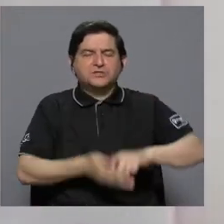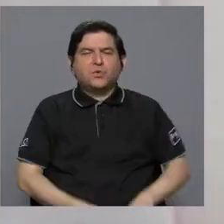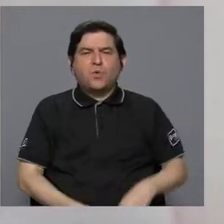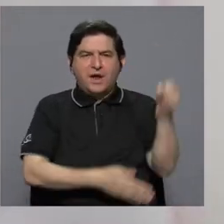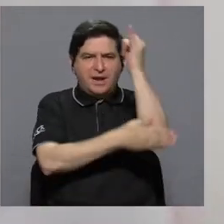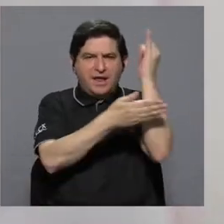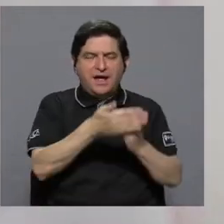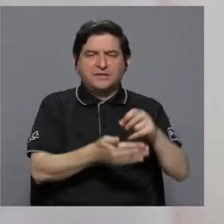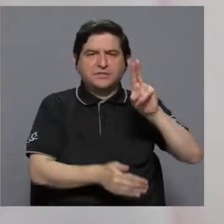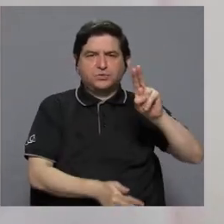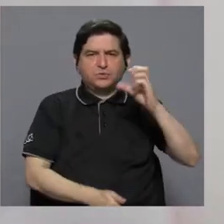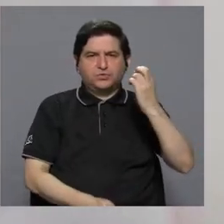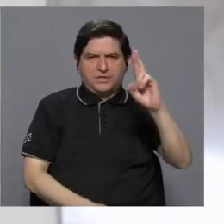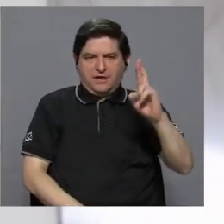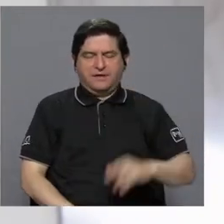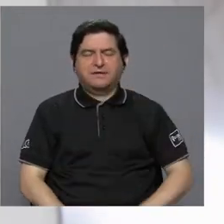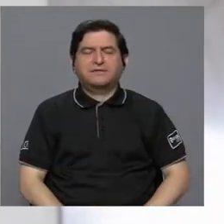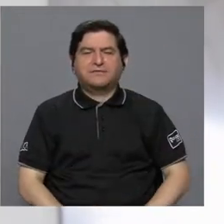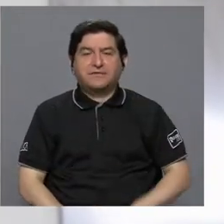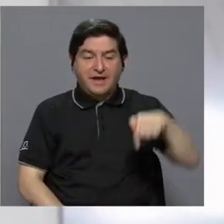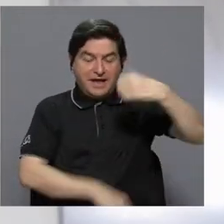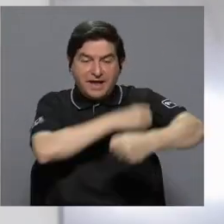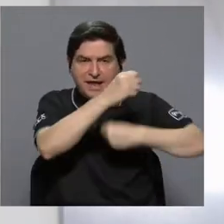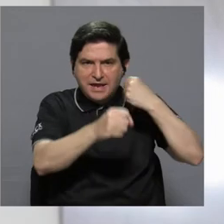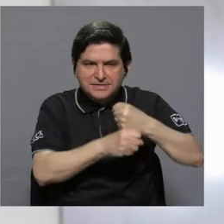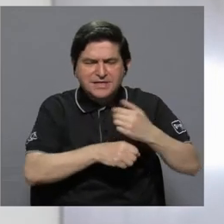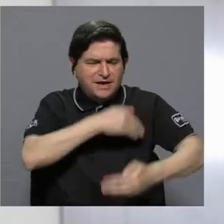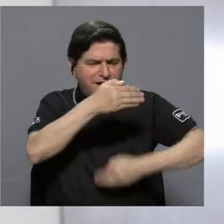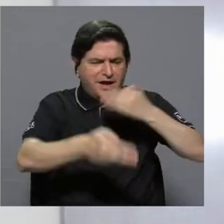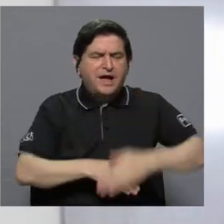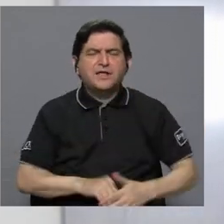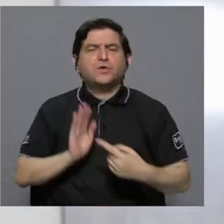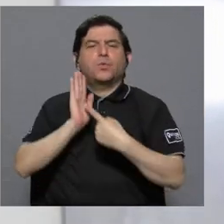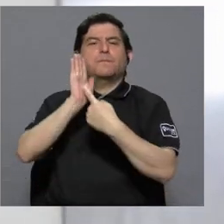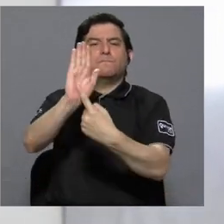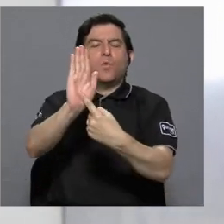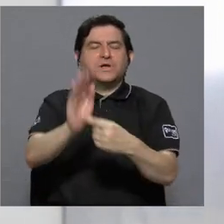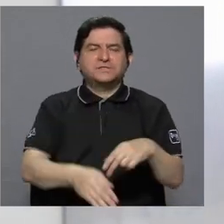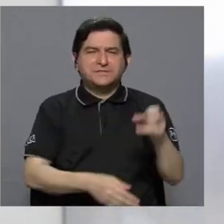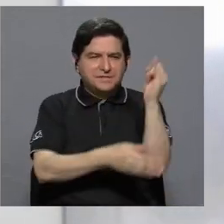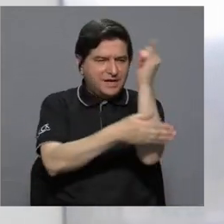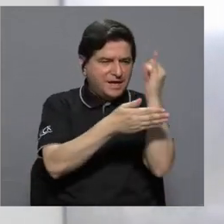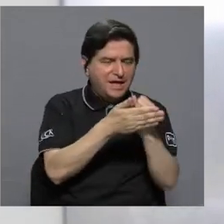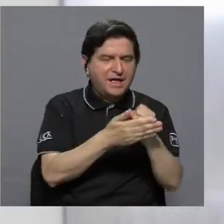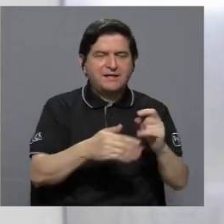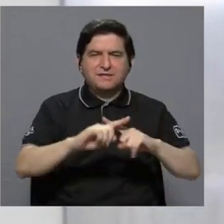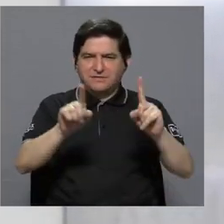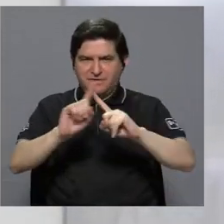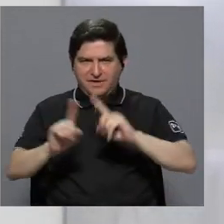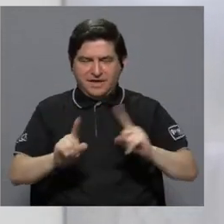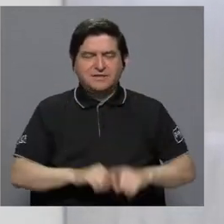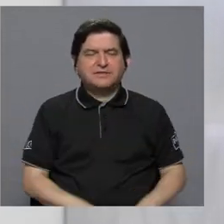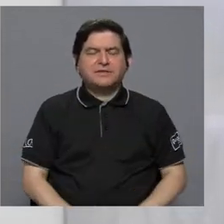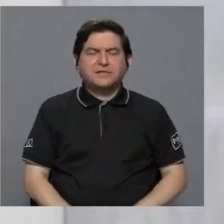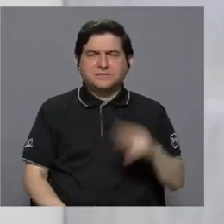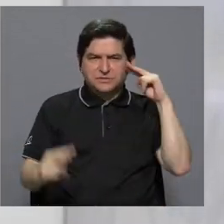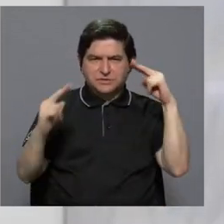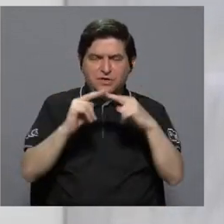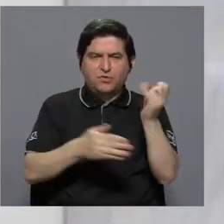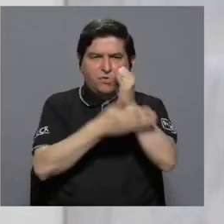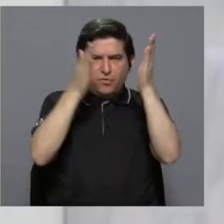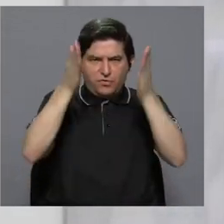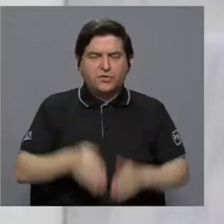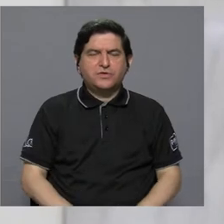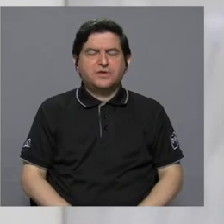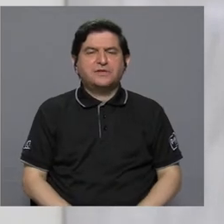Universidad de Costa Rica, este año se gestionó una exposición de dibujos y bocetos del reconocido artista